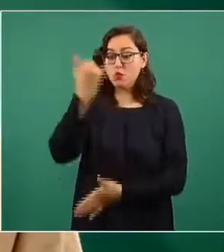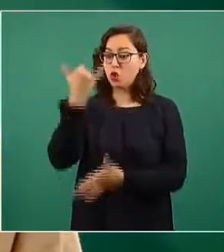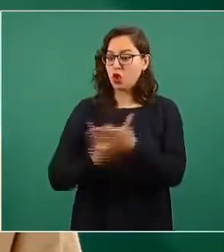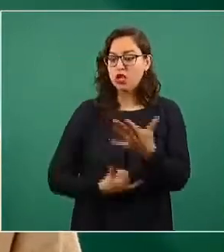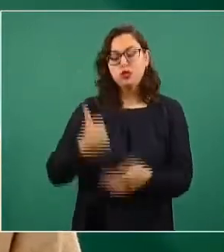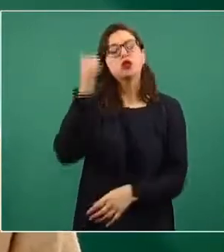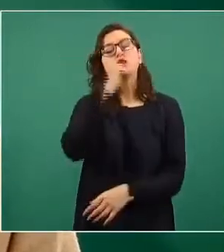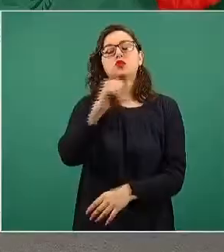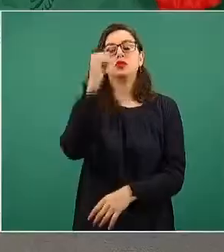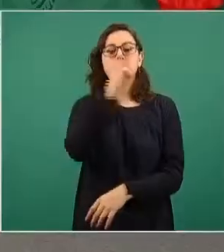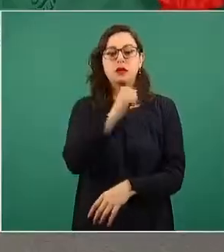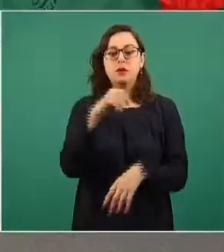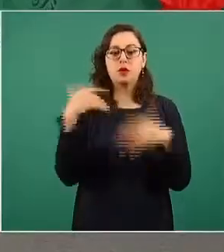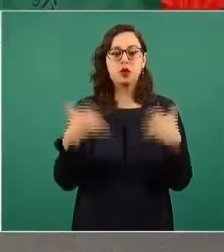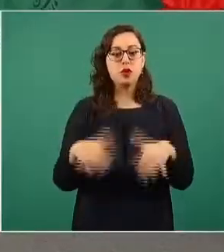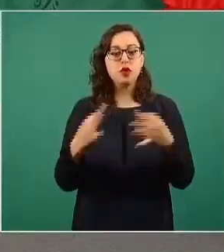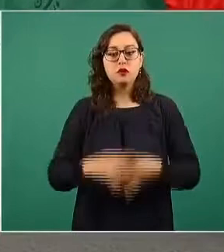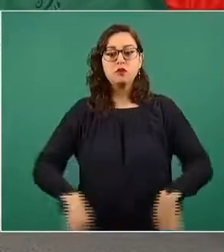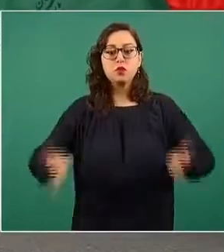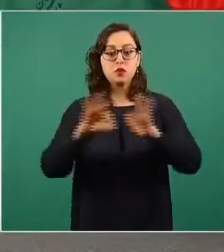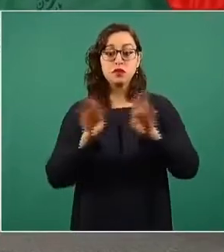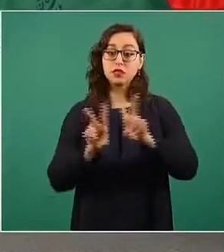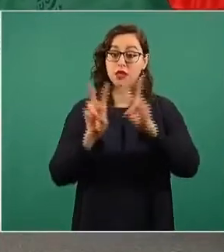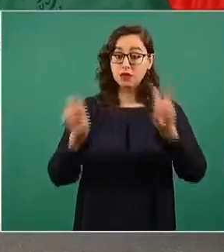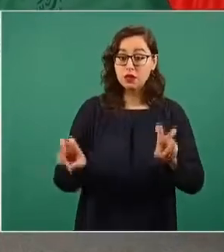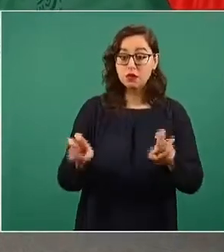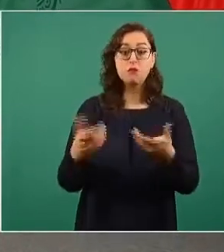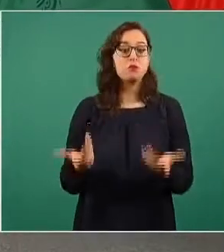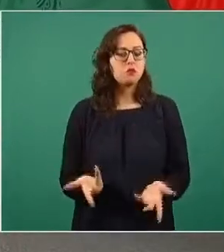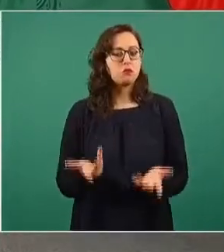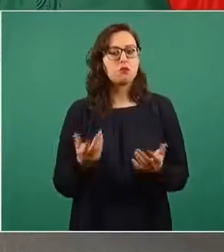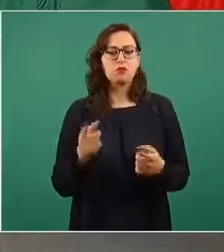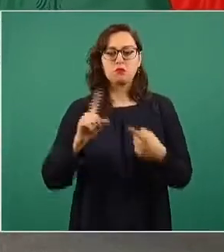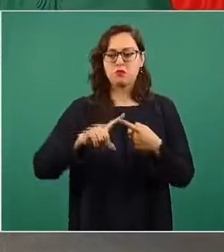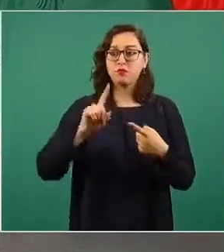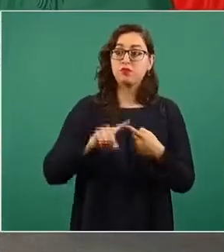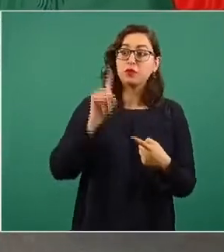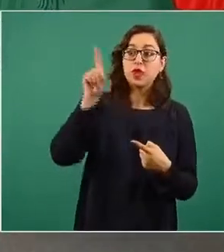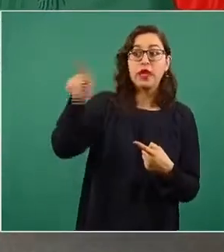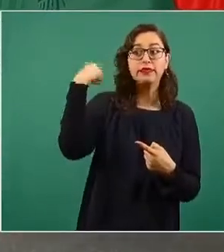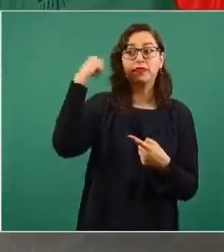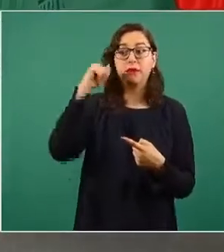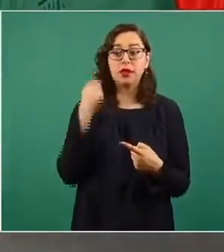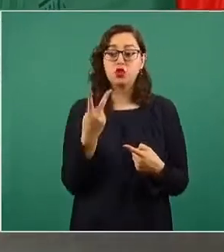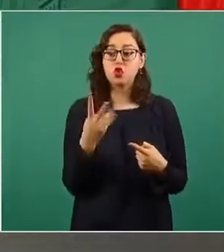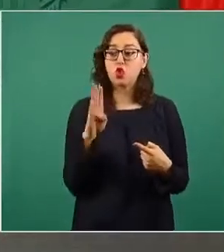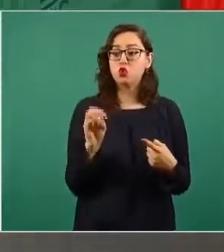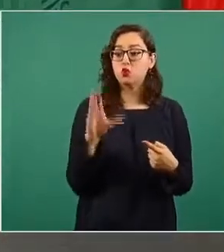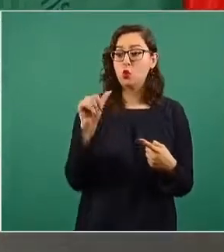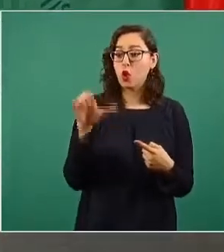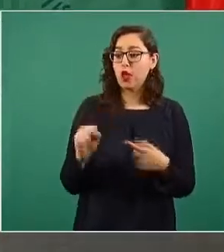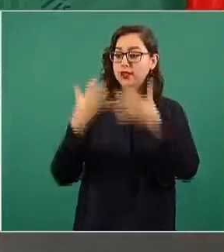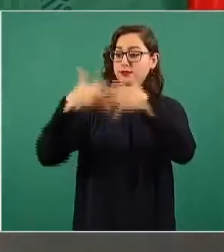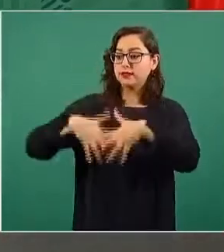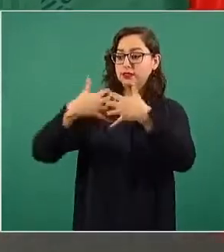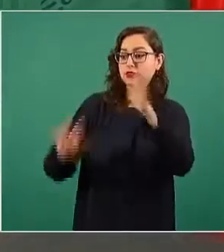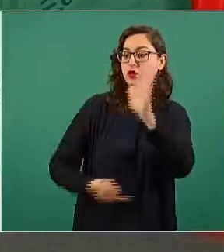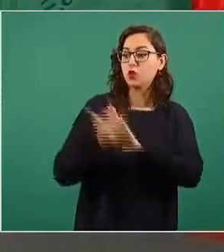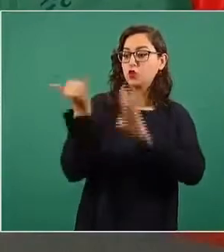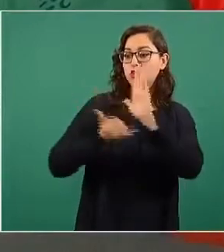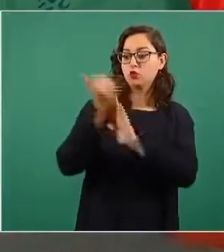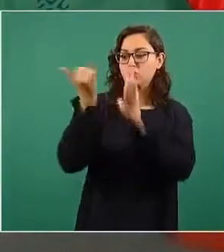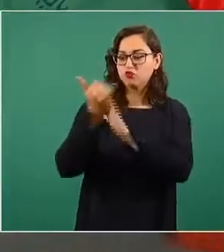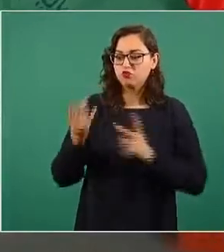llevando a cabo. Por ejemplo, lo que vamos a ver sobre el proyecto de dos bocas de la refinería que se está impulsando para